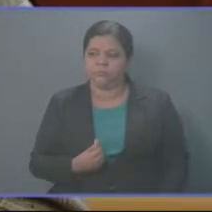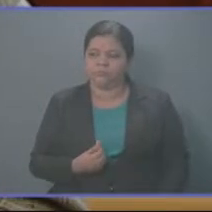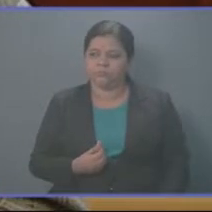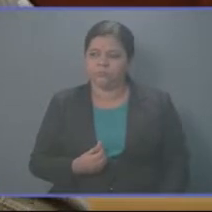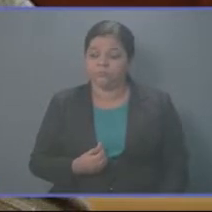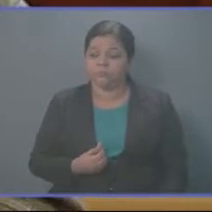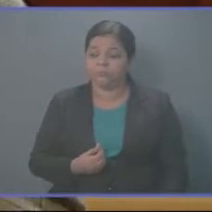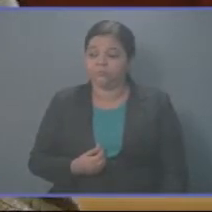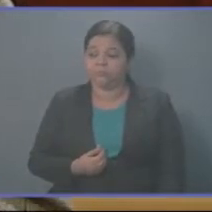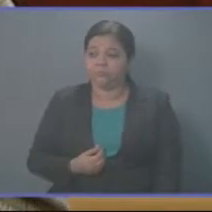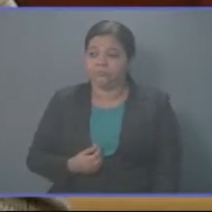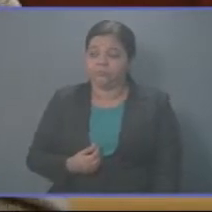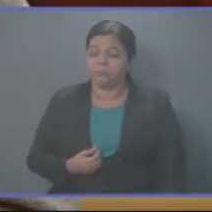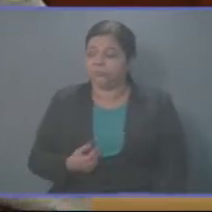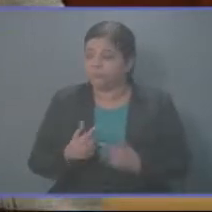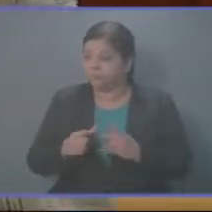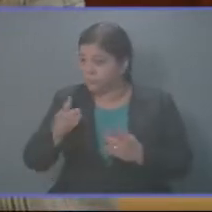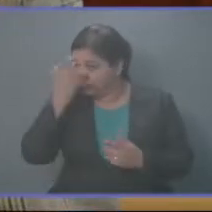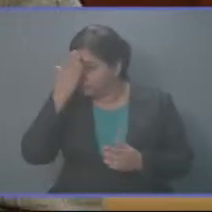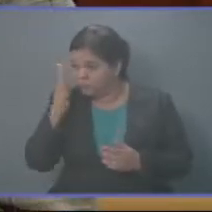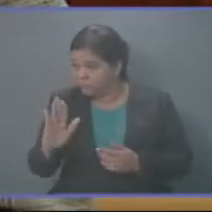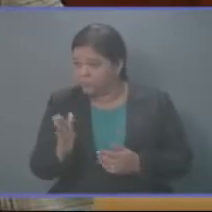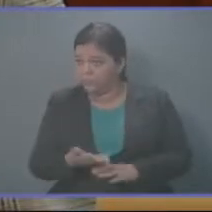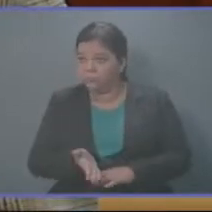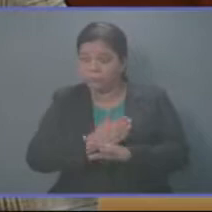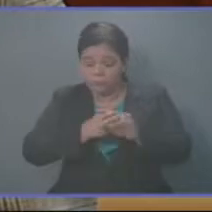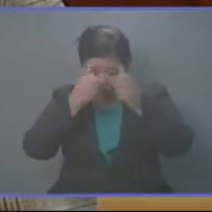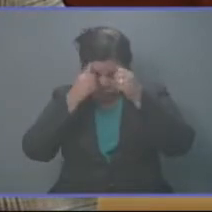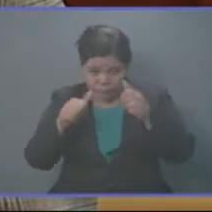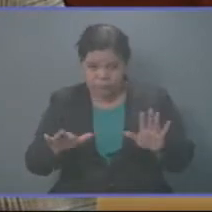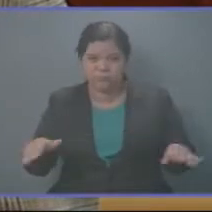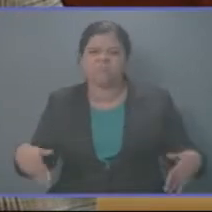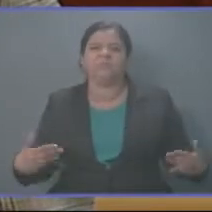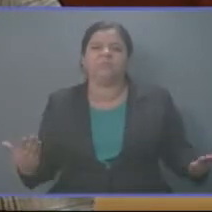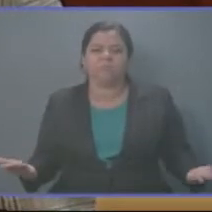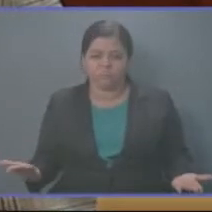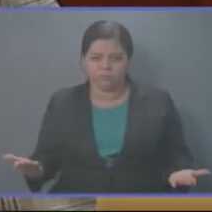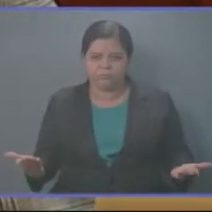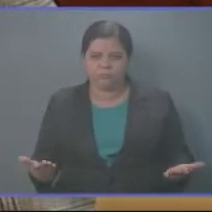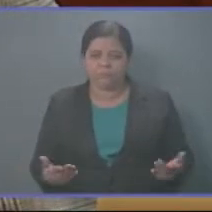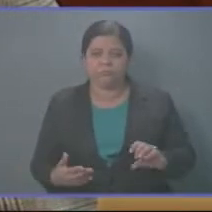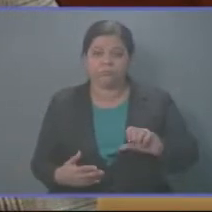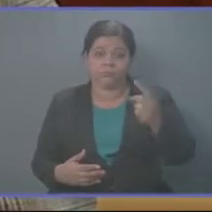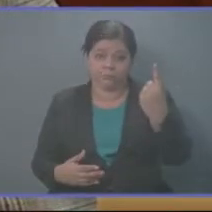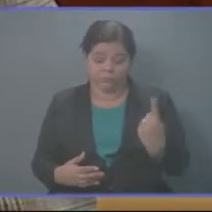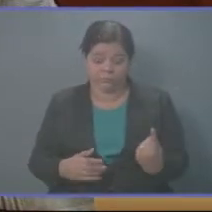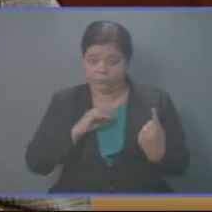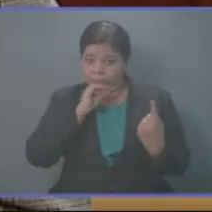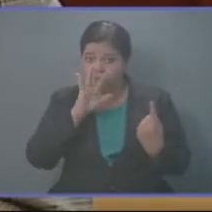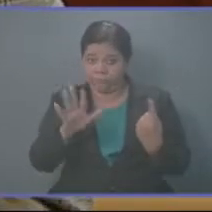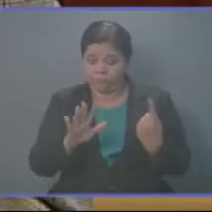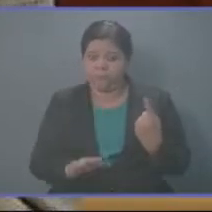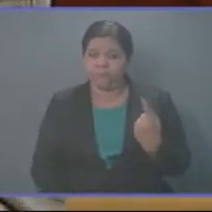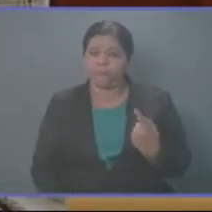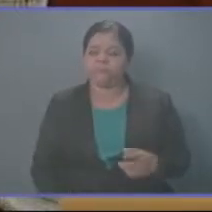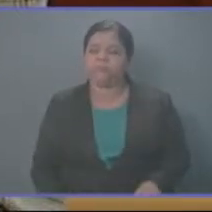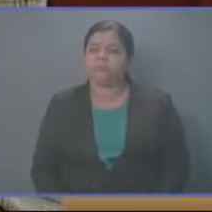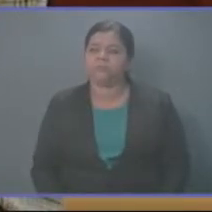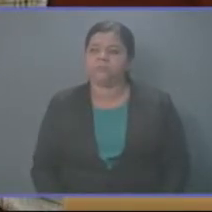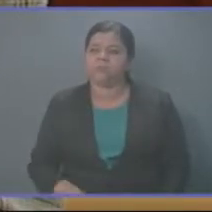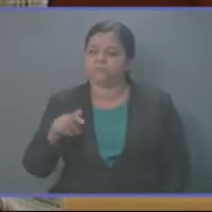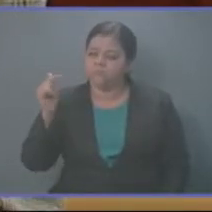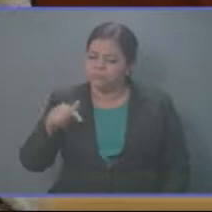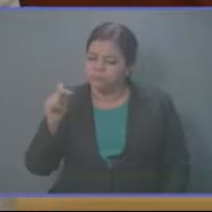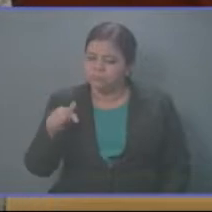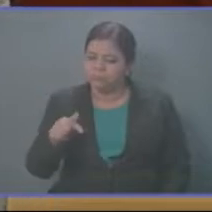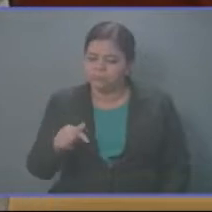también no saben a lo que están aprobando. Aquí alguien dijo, producto de esto,